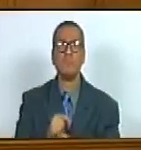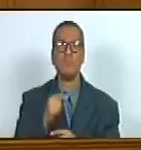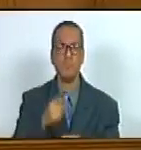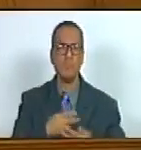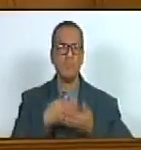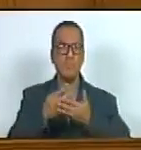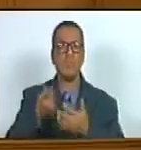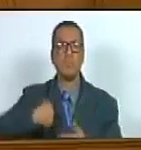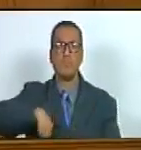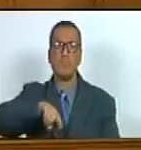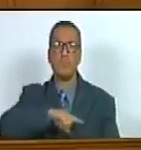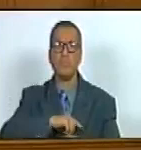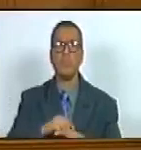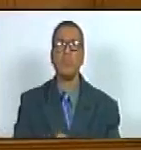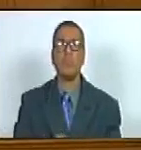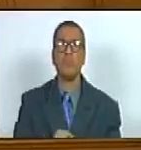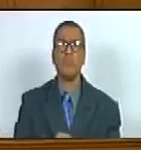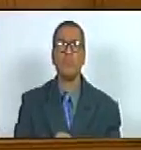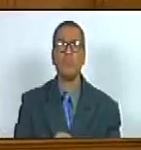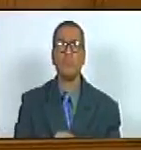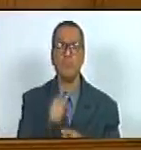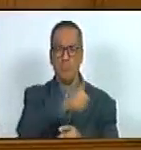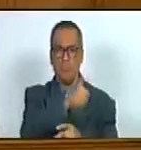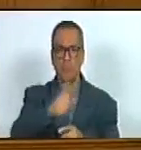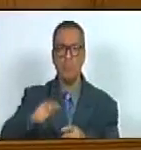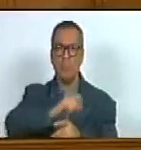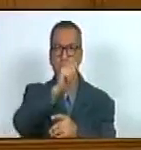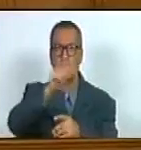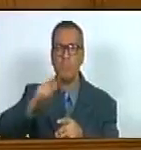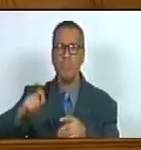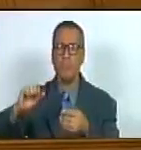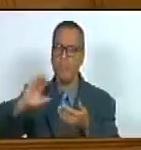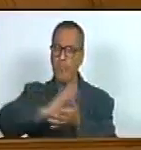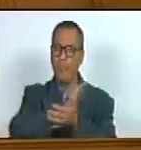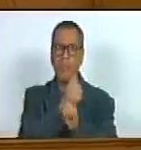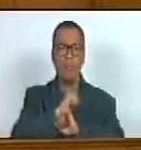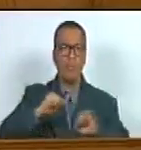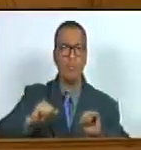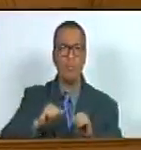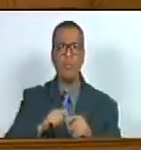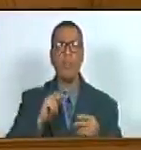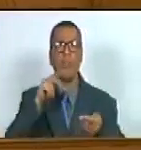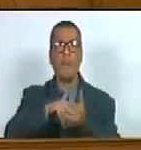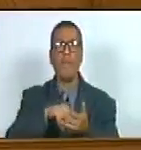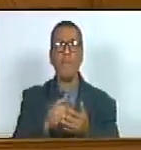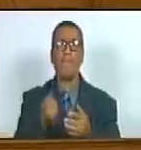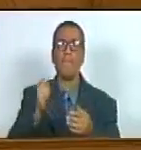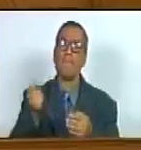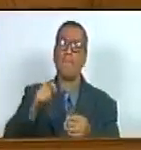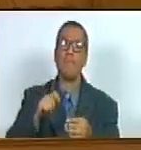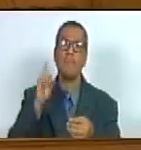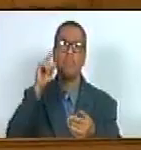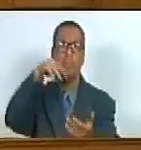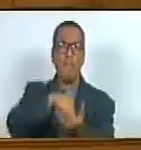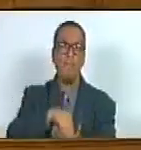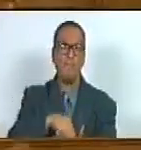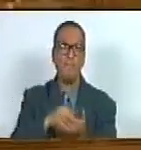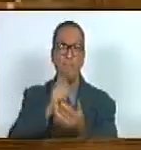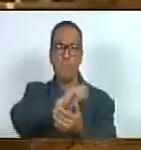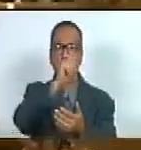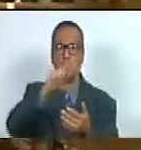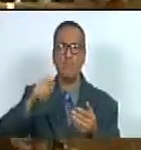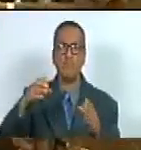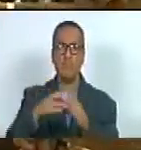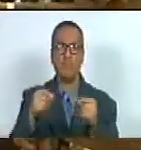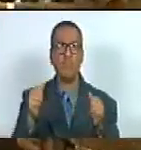dispuestas y dispuestos a que por cada mural que borren armar mil murales más besos en todo el país en todo